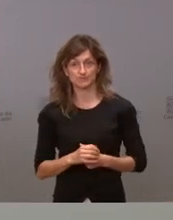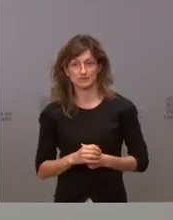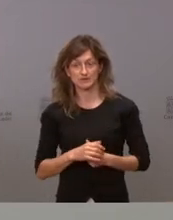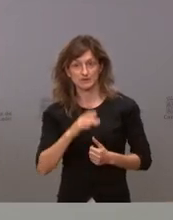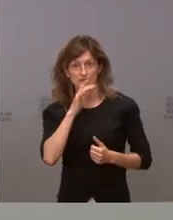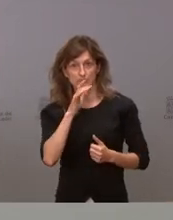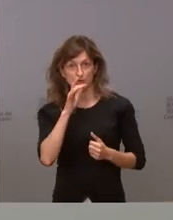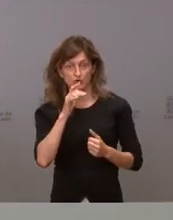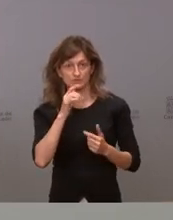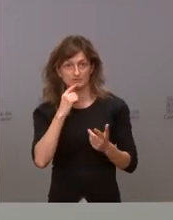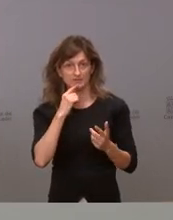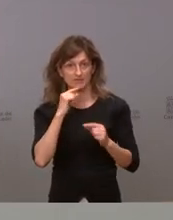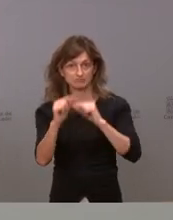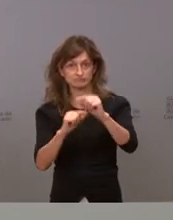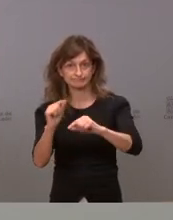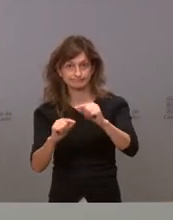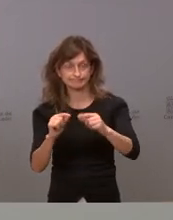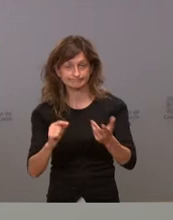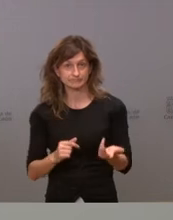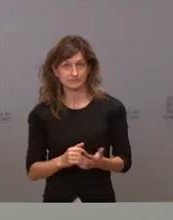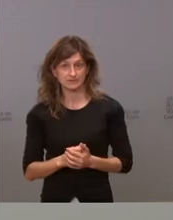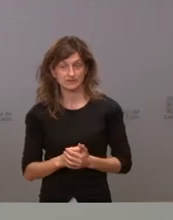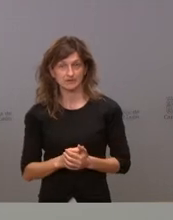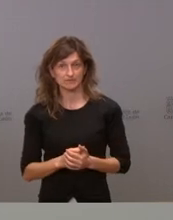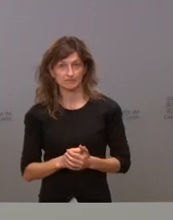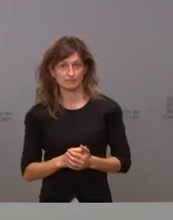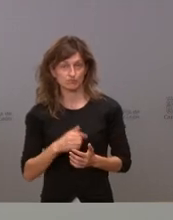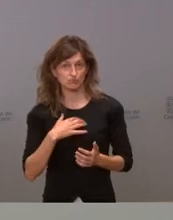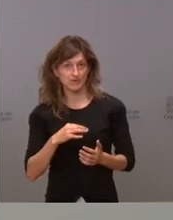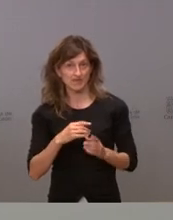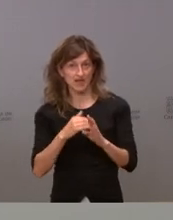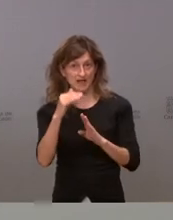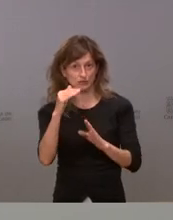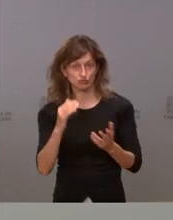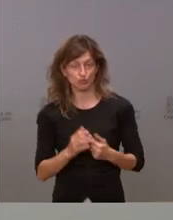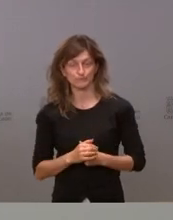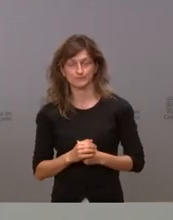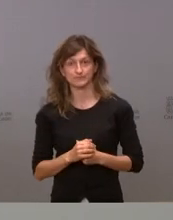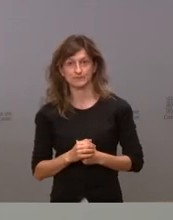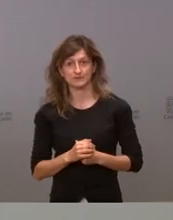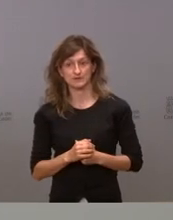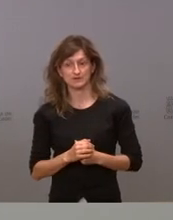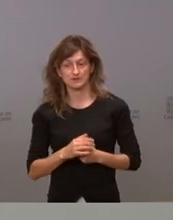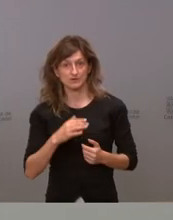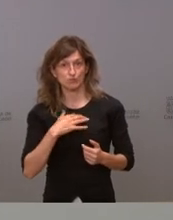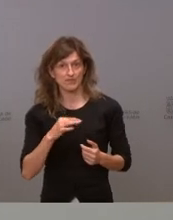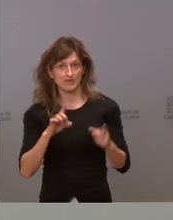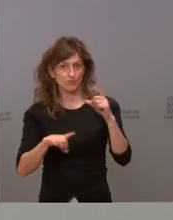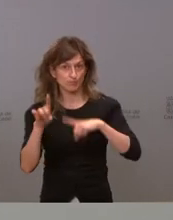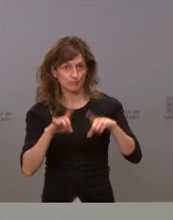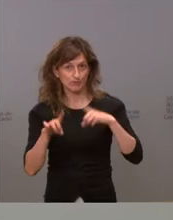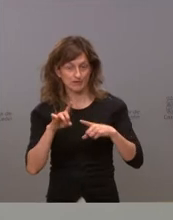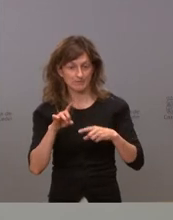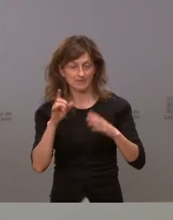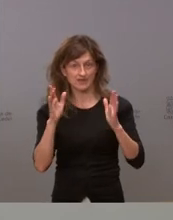de transmisión es tan alto en la población que eso genera un problema de sobreasistencia en